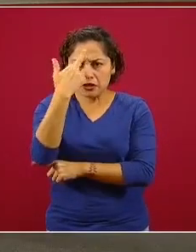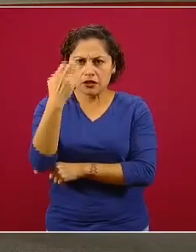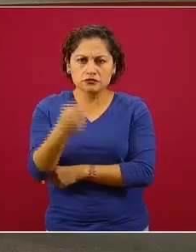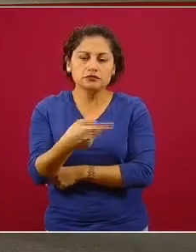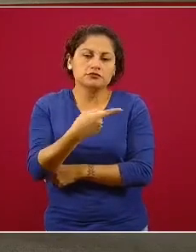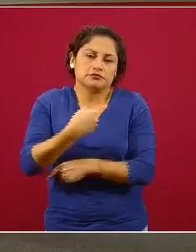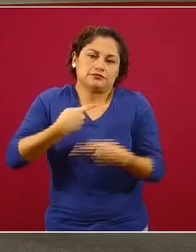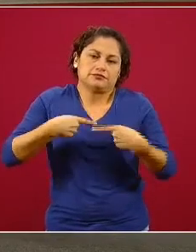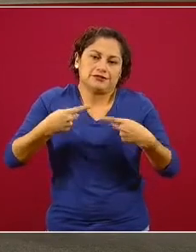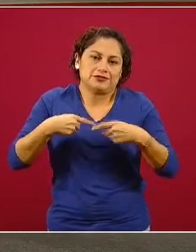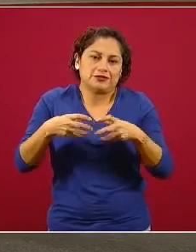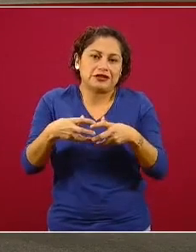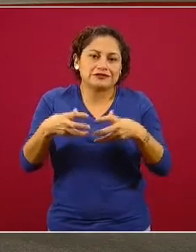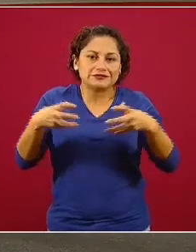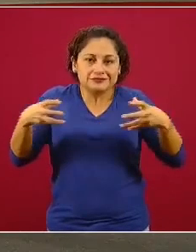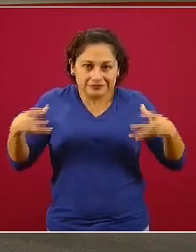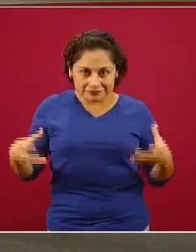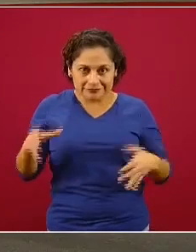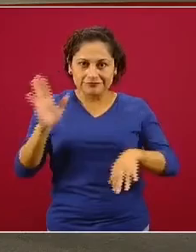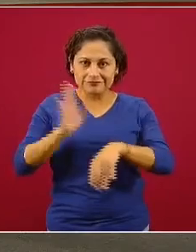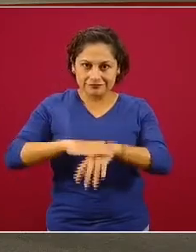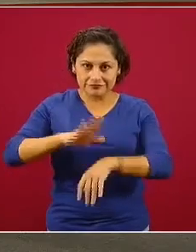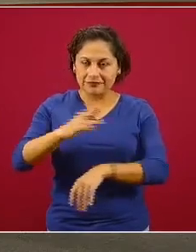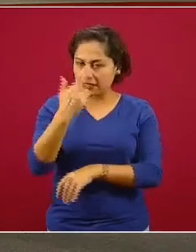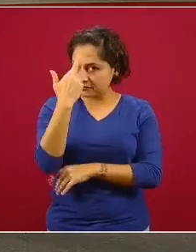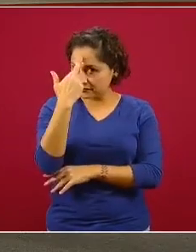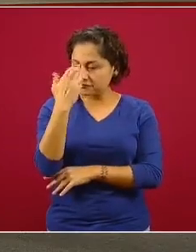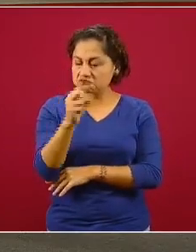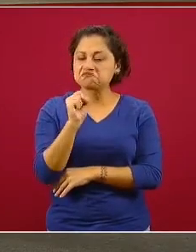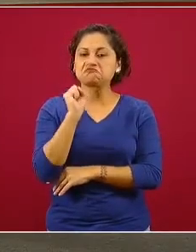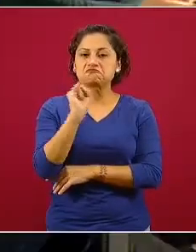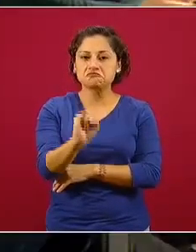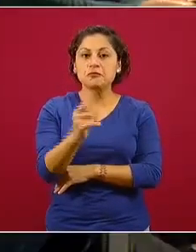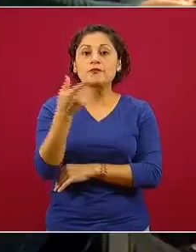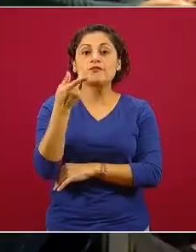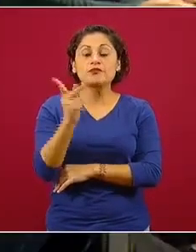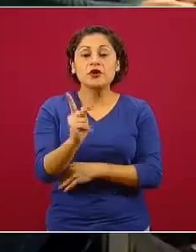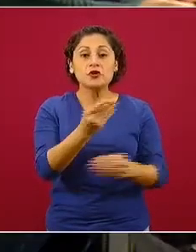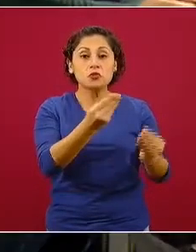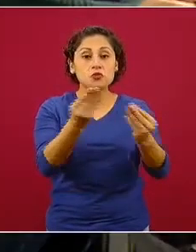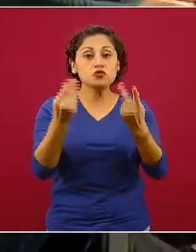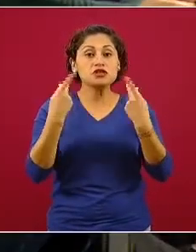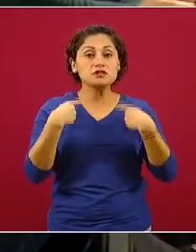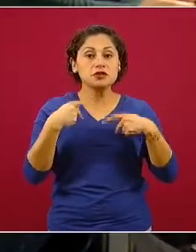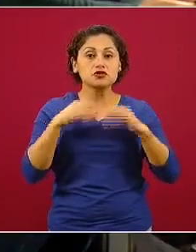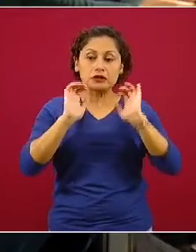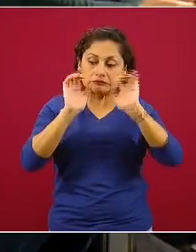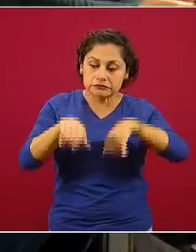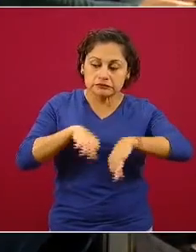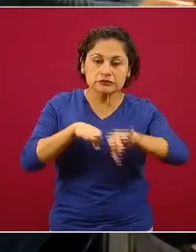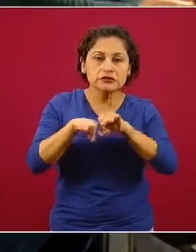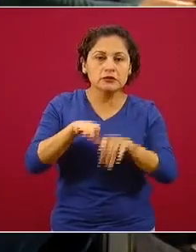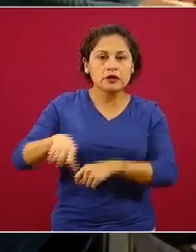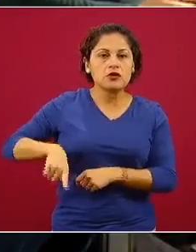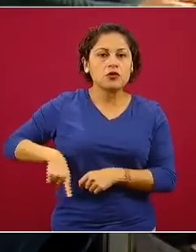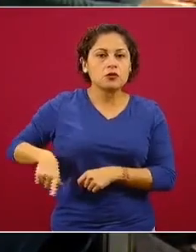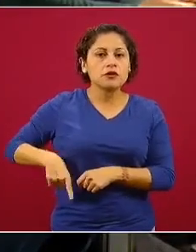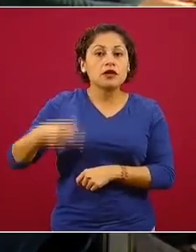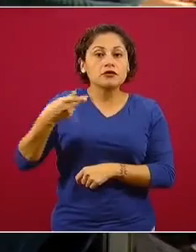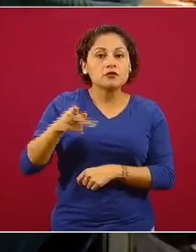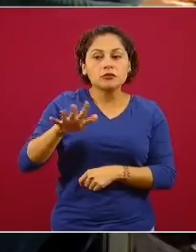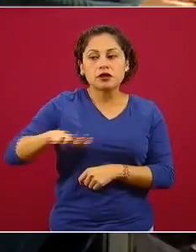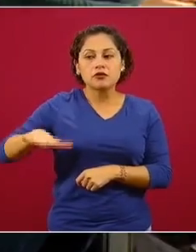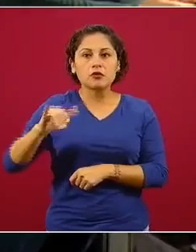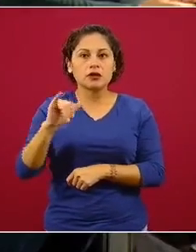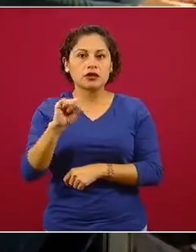el número de personas trabajadoras del Estado y el Issste no ha crecido en esa proporción. Incluso en